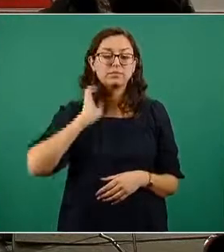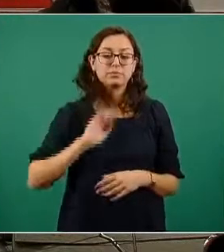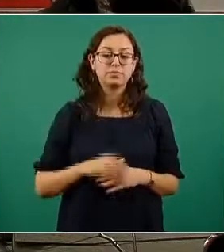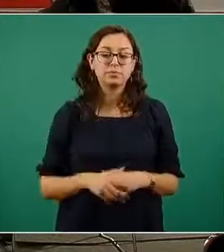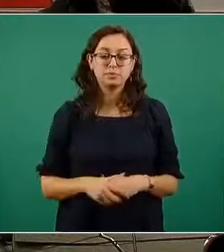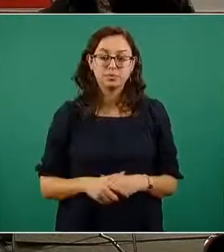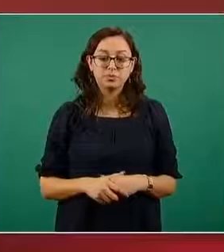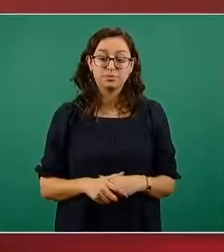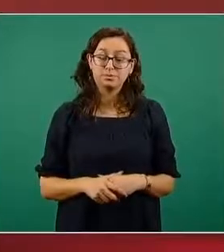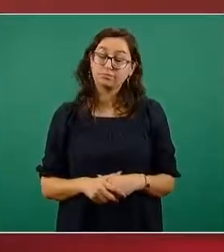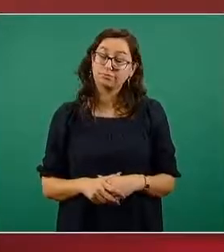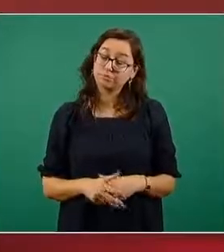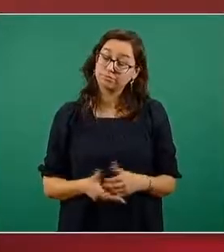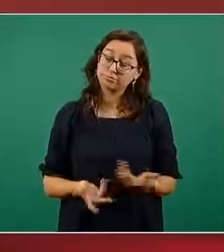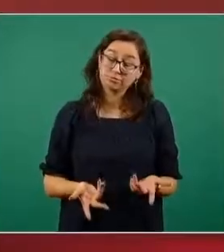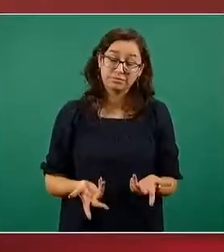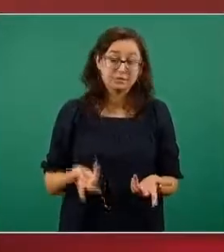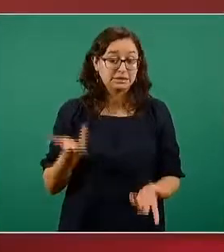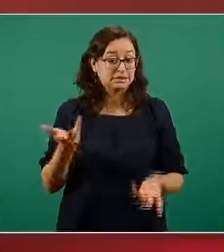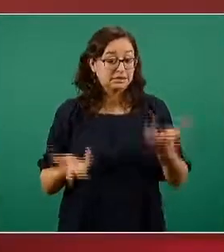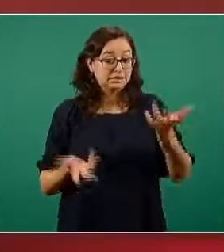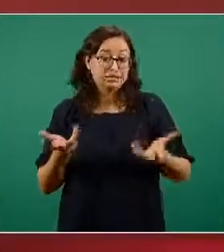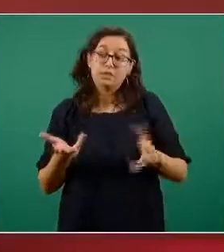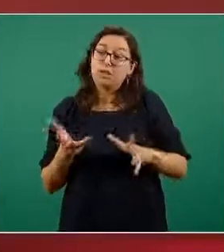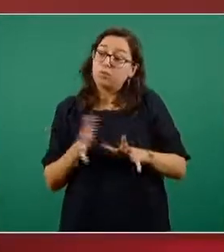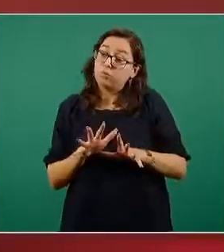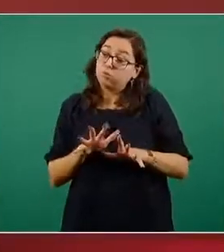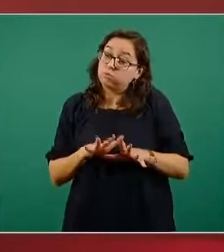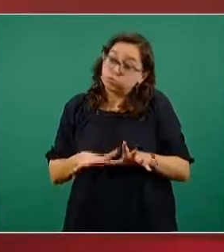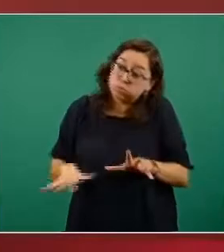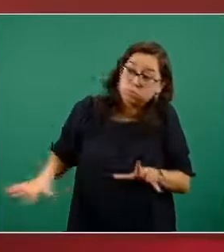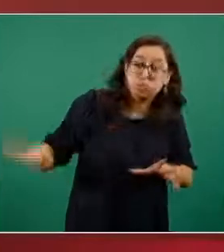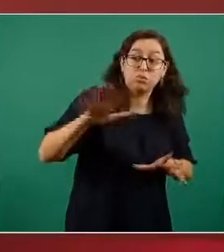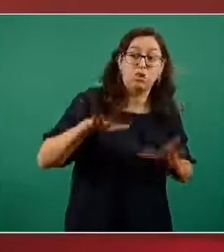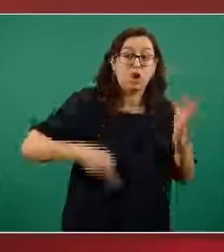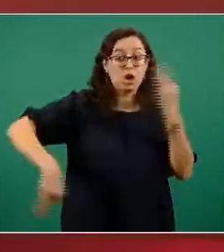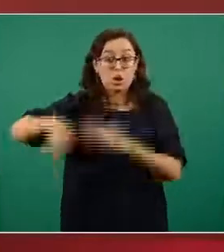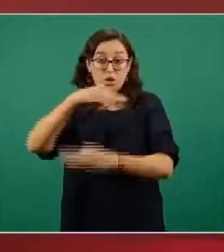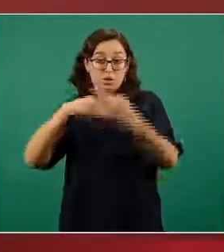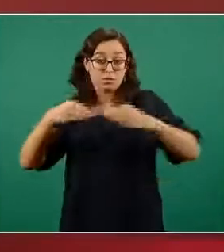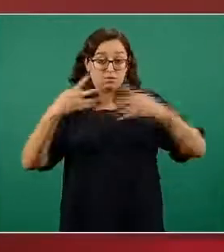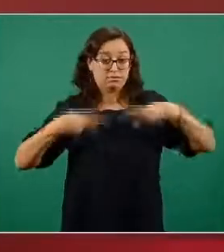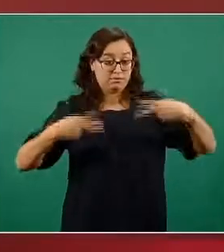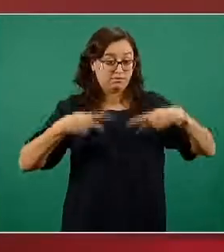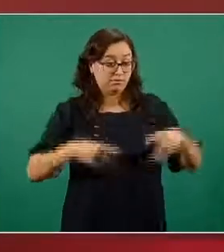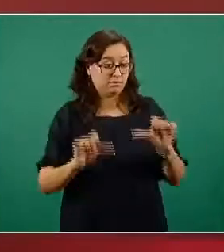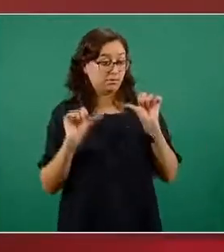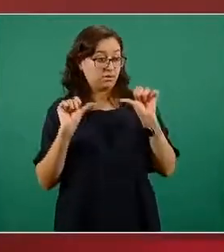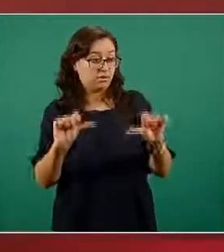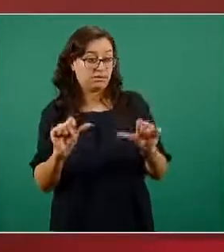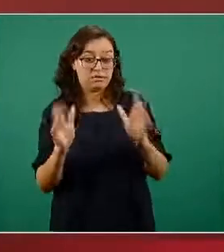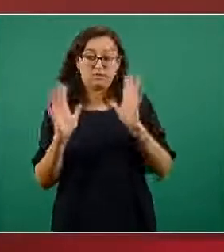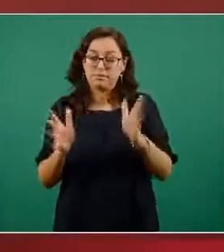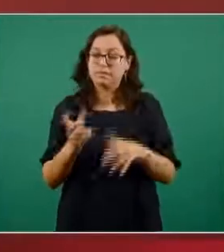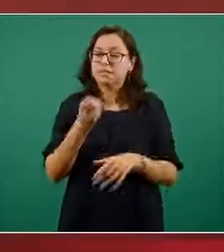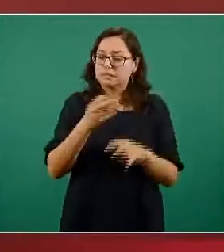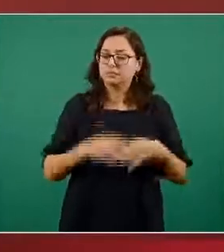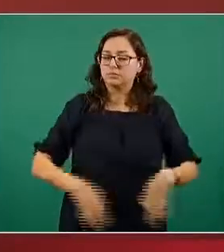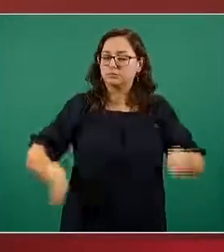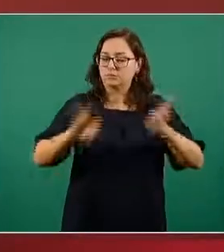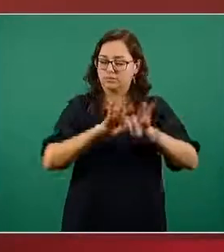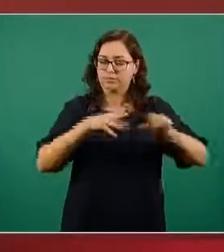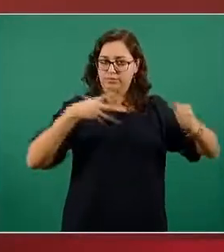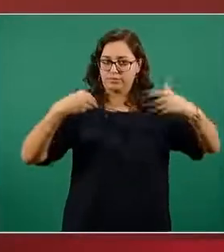variables la inmunidad de rebaño y aquí aprovecho para retomar algo que también ha sido sujeto de importante infodemia la